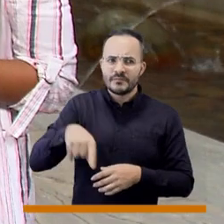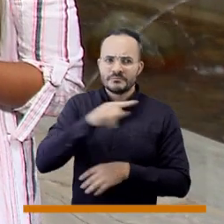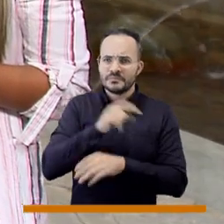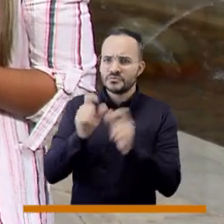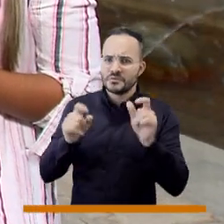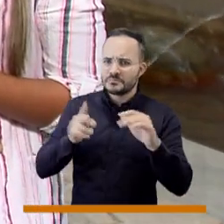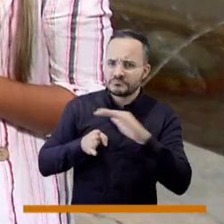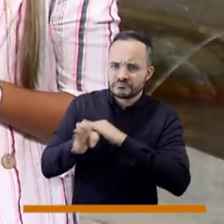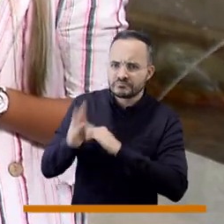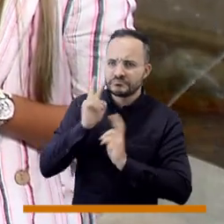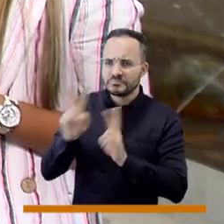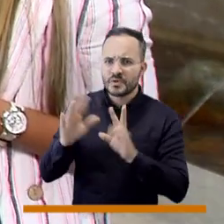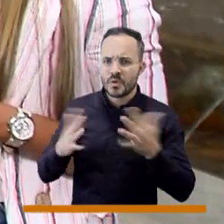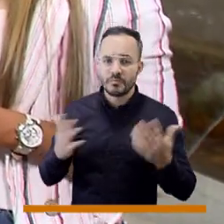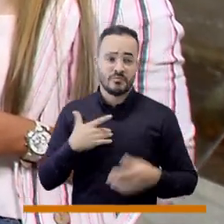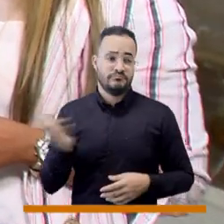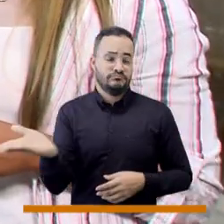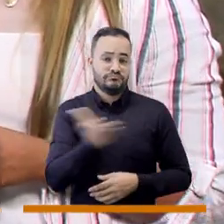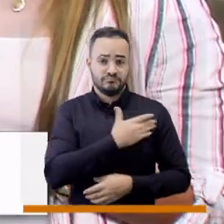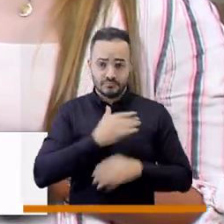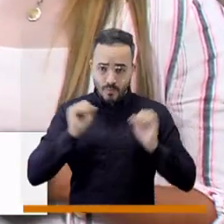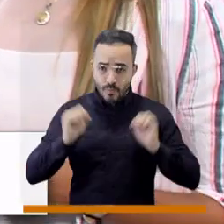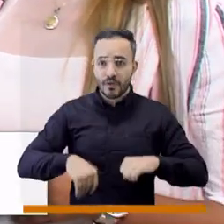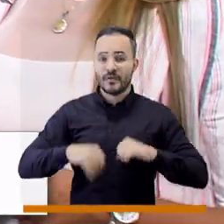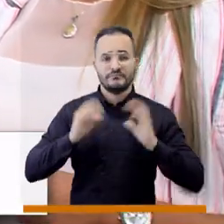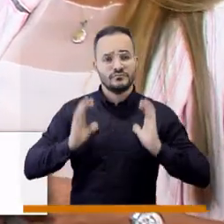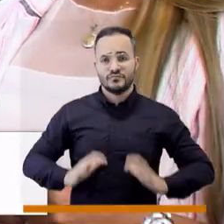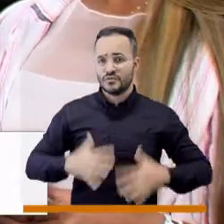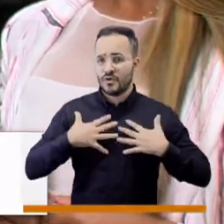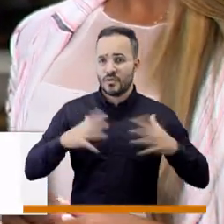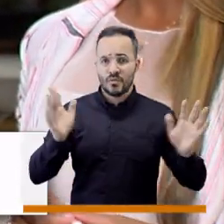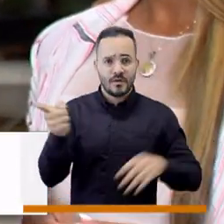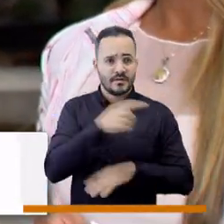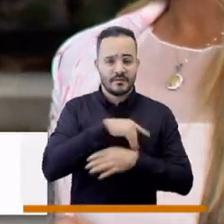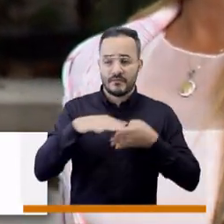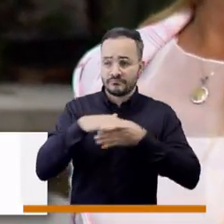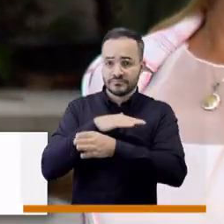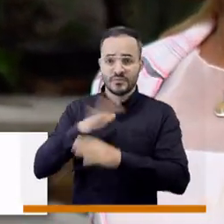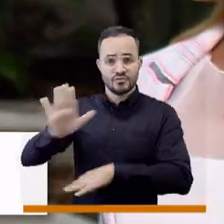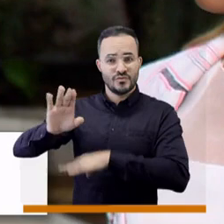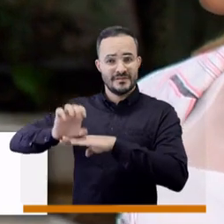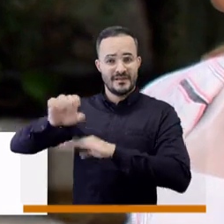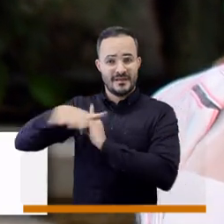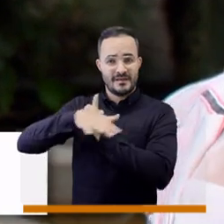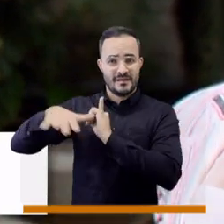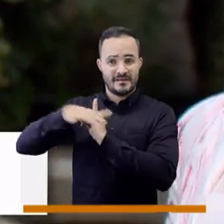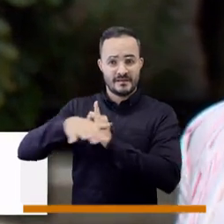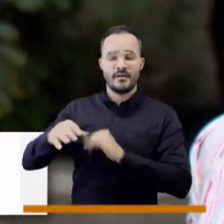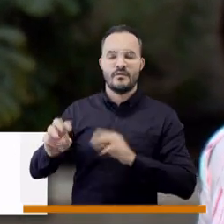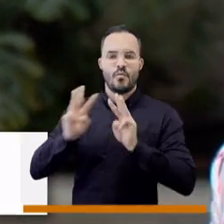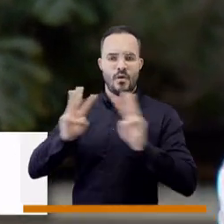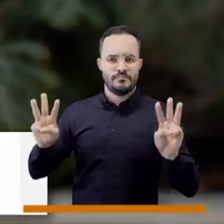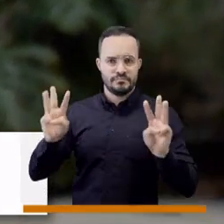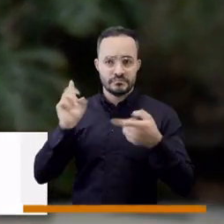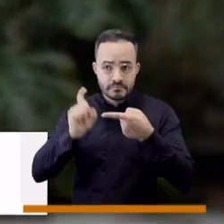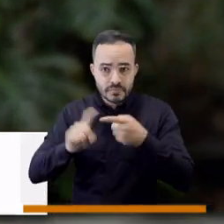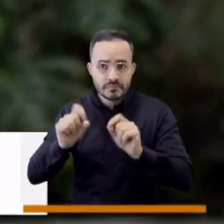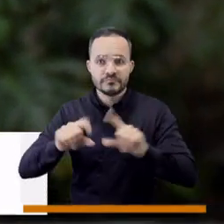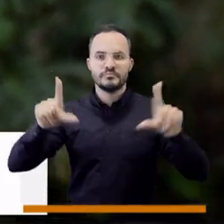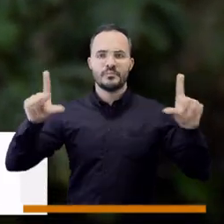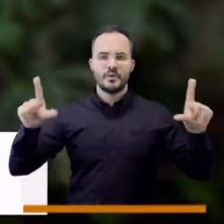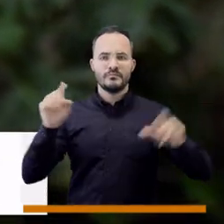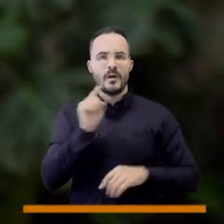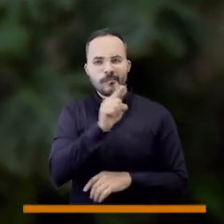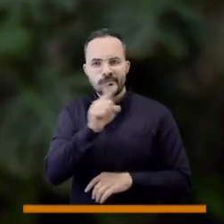el tablero se puede consultar de cualquier ciudadano, se mete a la página del área, allí hay unos links donde